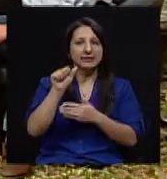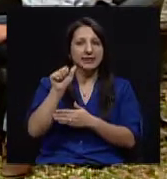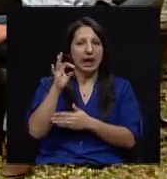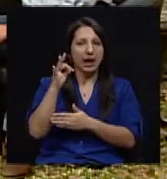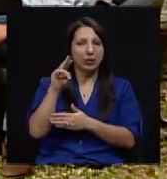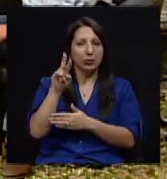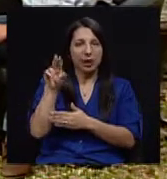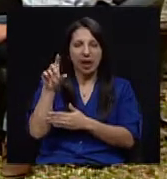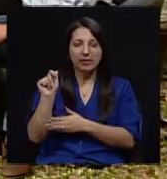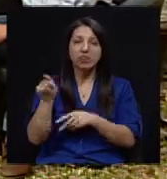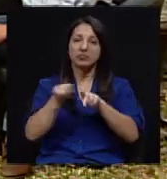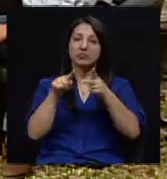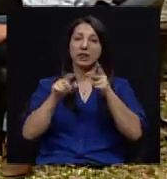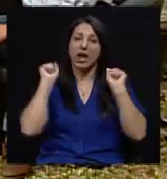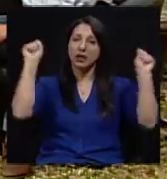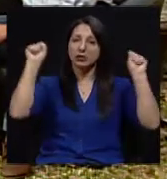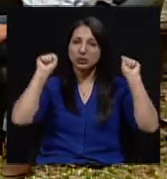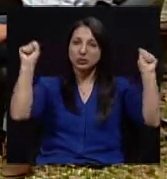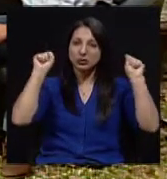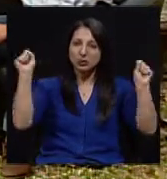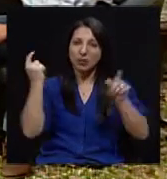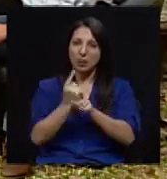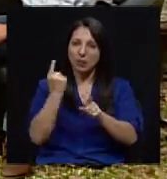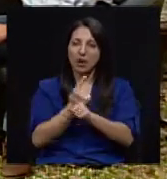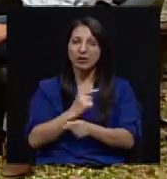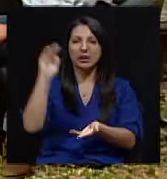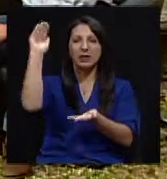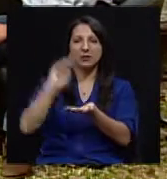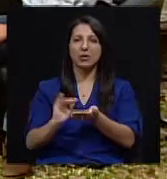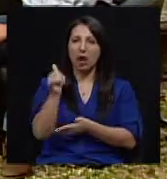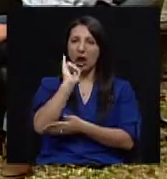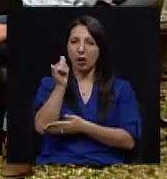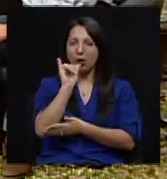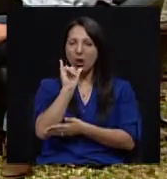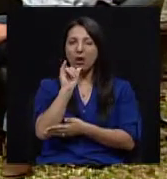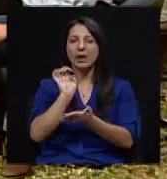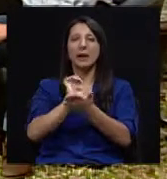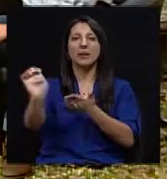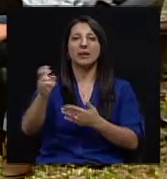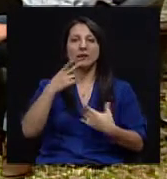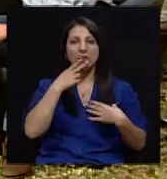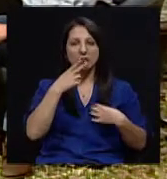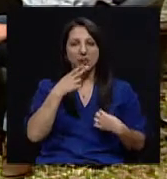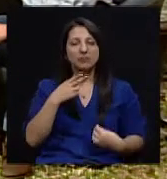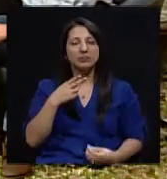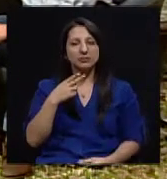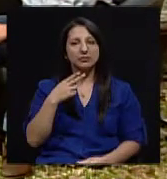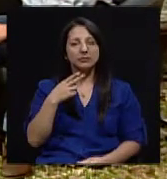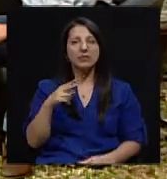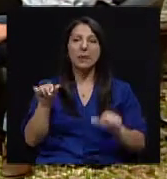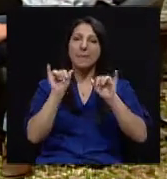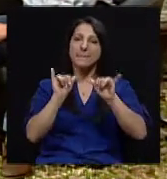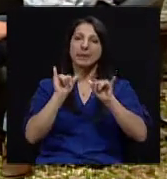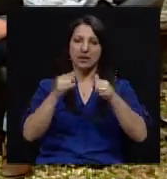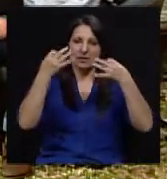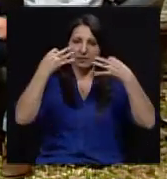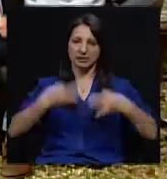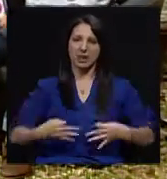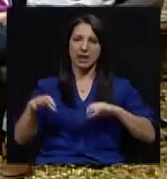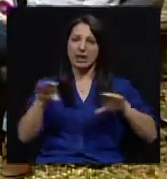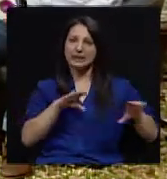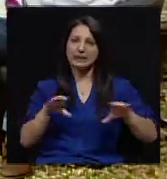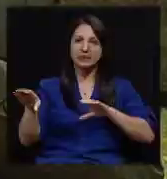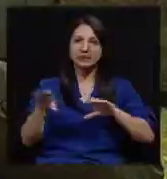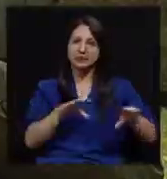un programa de ejercicio apropiado, disminuir la ingesta de bebidas alcohólicas, tratar de evitar el fumado, mantenerse físicamente